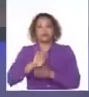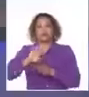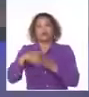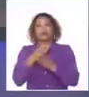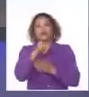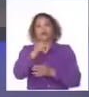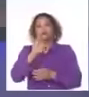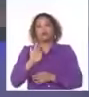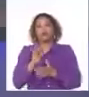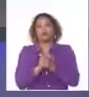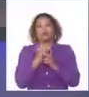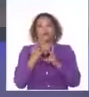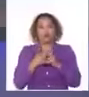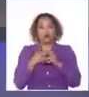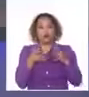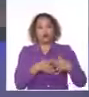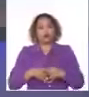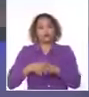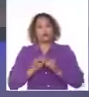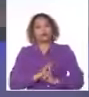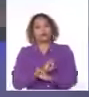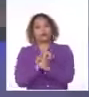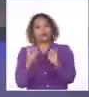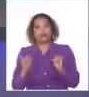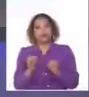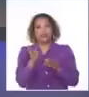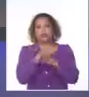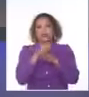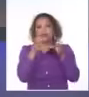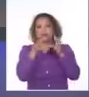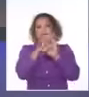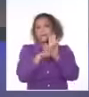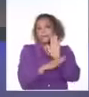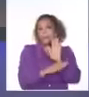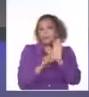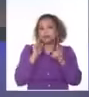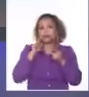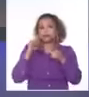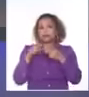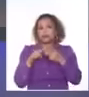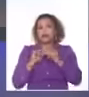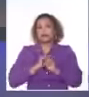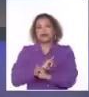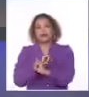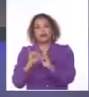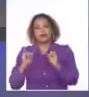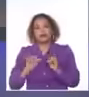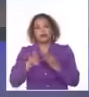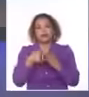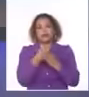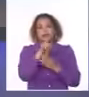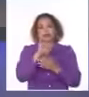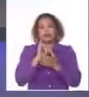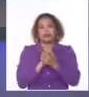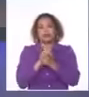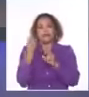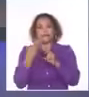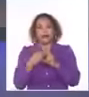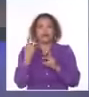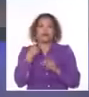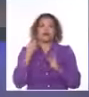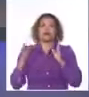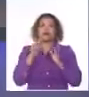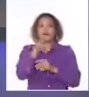el gobierno de los Estados Unidos anunció finalmente un grupo de medidas para poner en vigor sus anuncios del 16 de mayo de 2022.